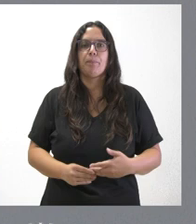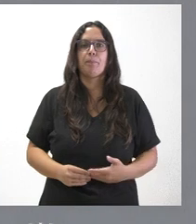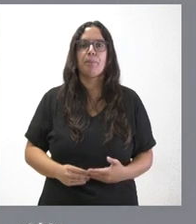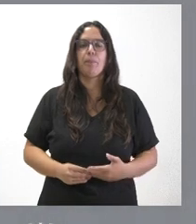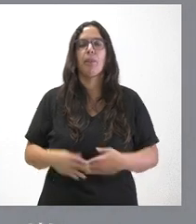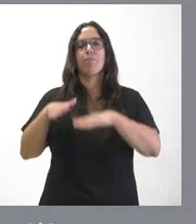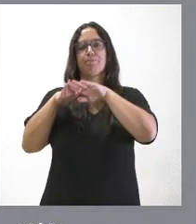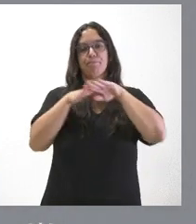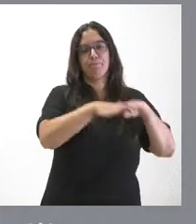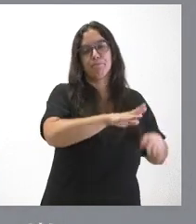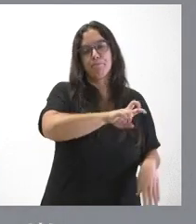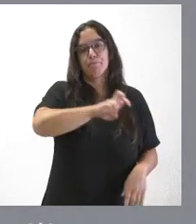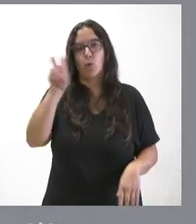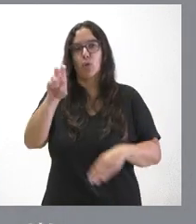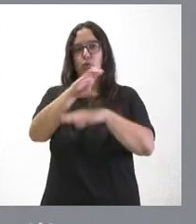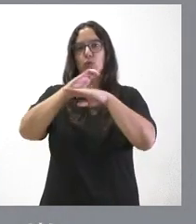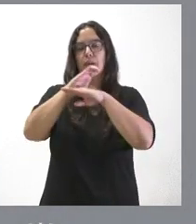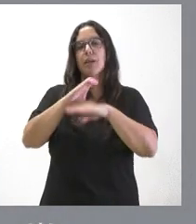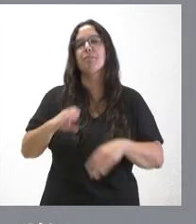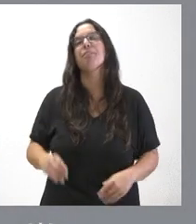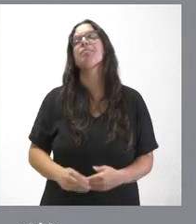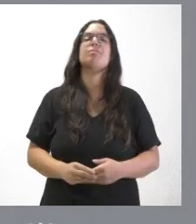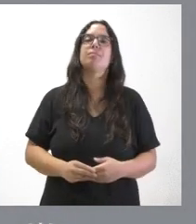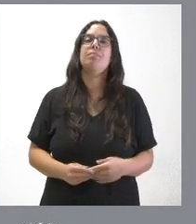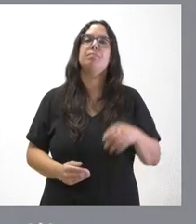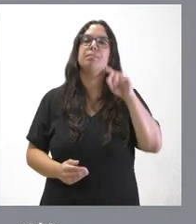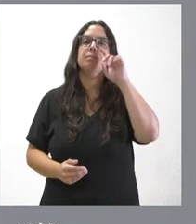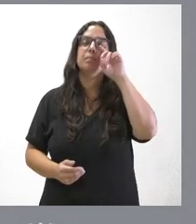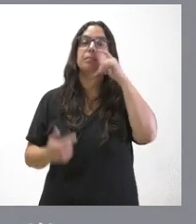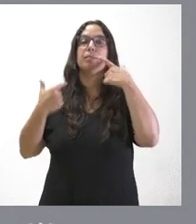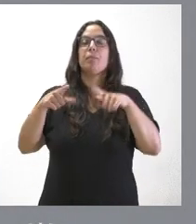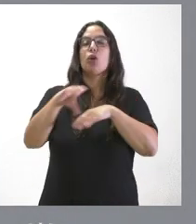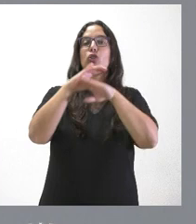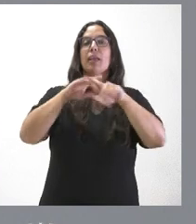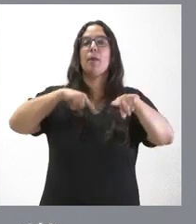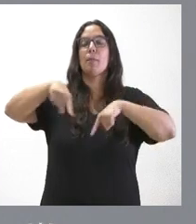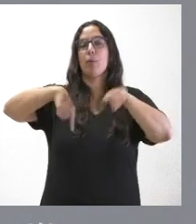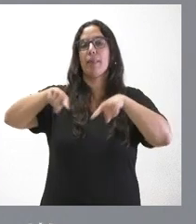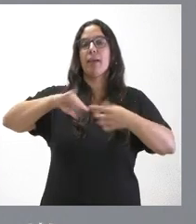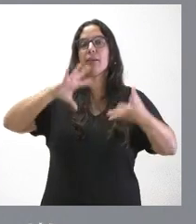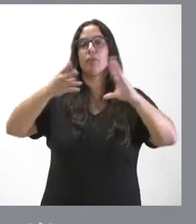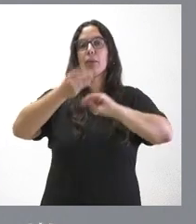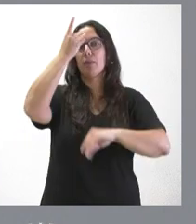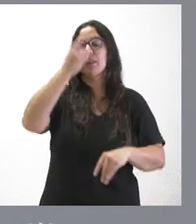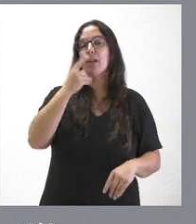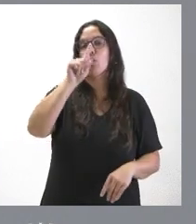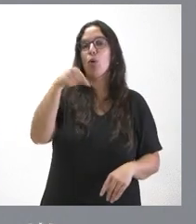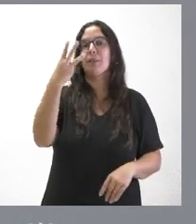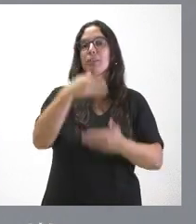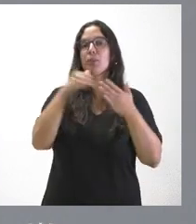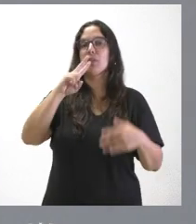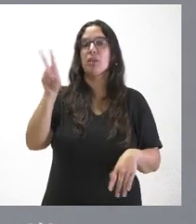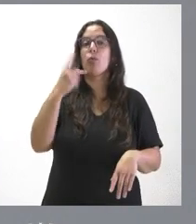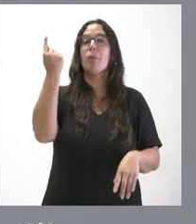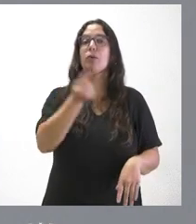Pasando ya a otra consejería, en este caso a la de movilidad y transformación digital. 1,3 millones de euros es el